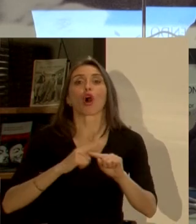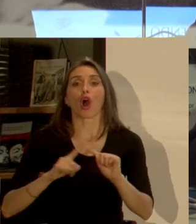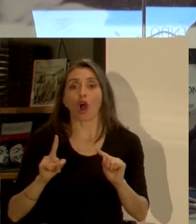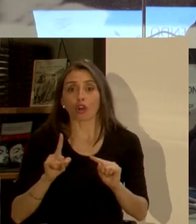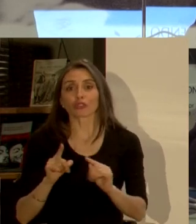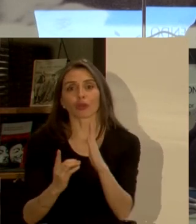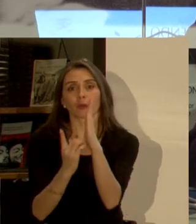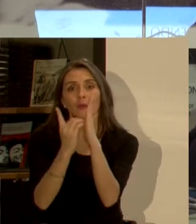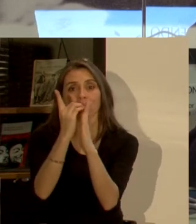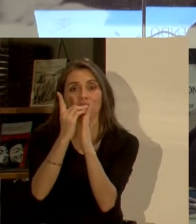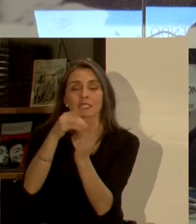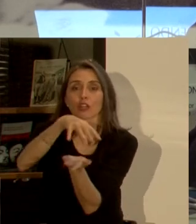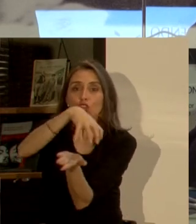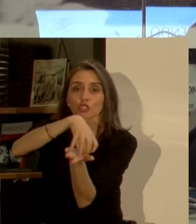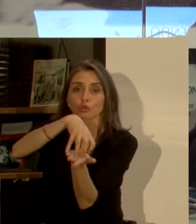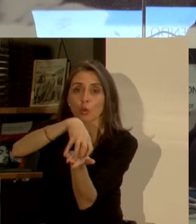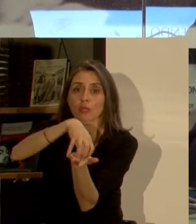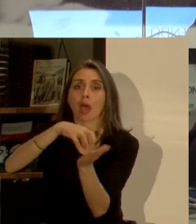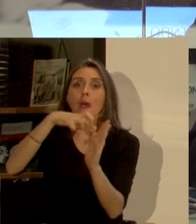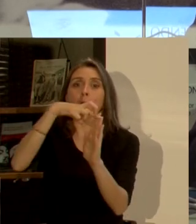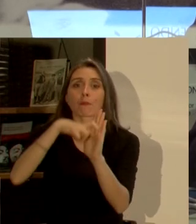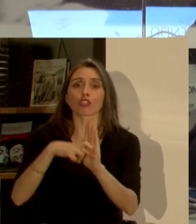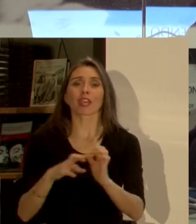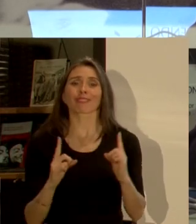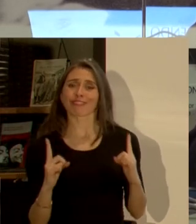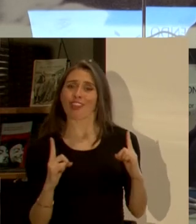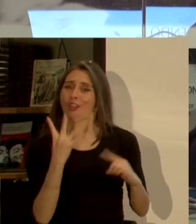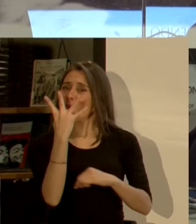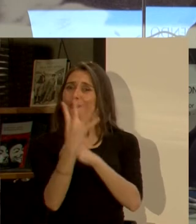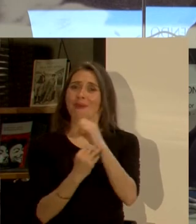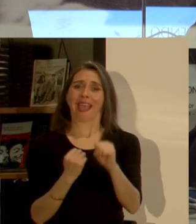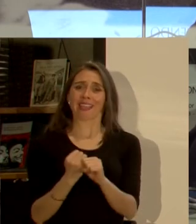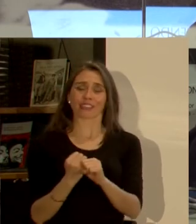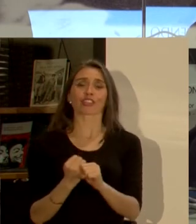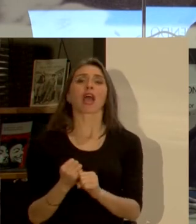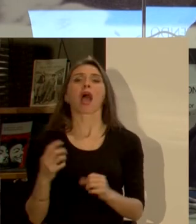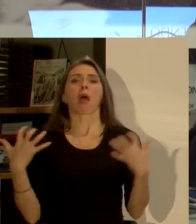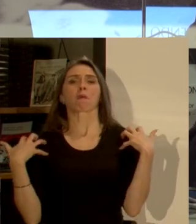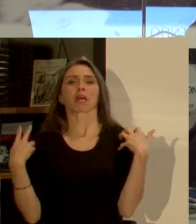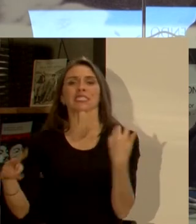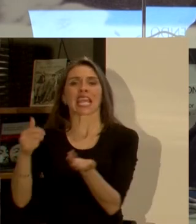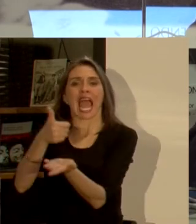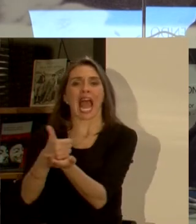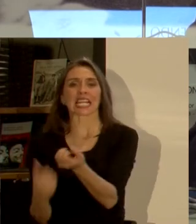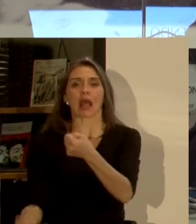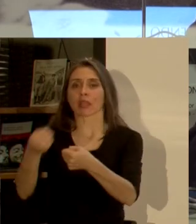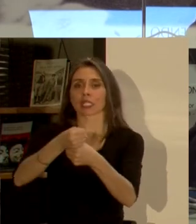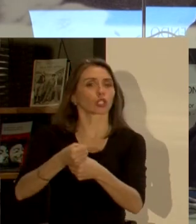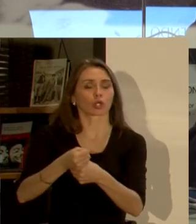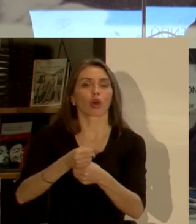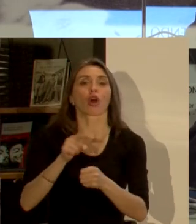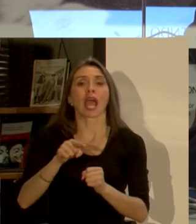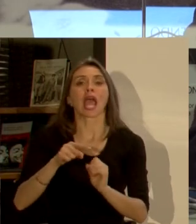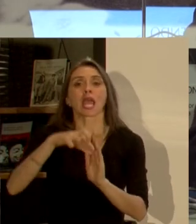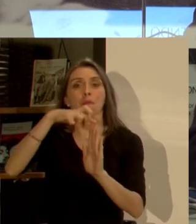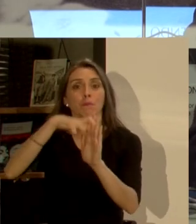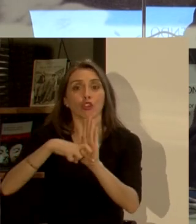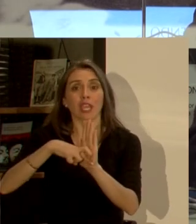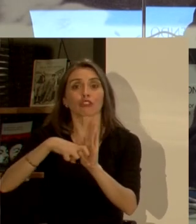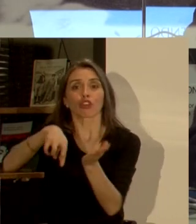que el desarrollo de las ciudades no es un proyecto de cuatro años no es un proyecto de los alcaldes sino que es un proyecto de la ciudadanía